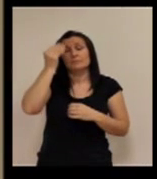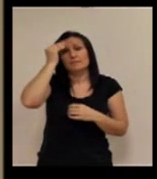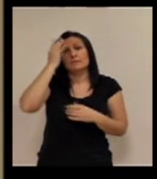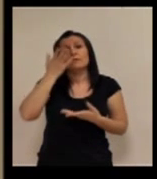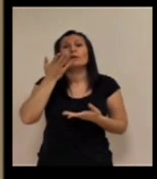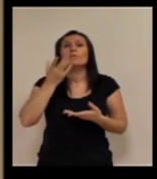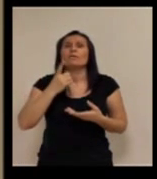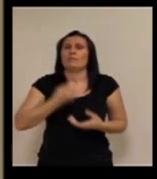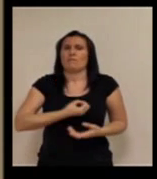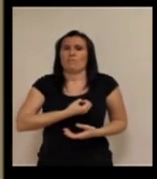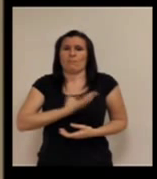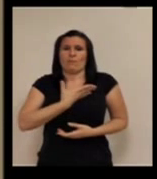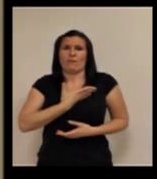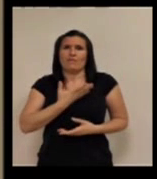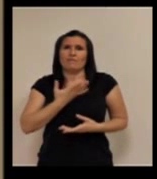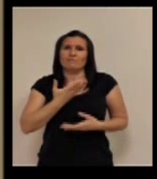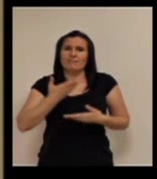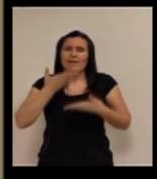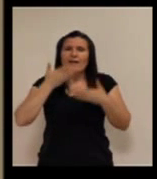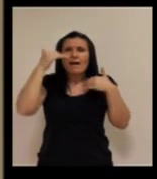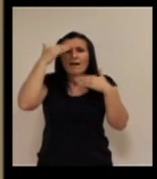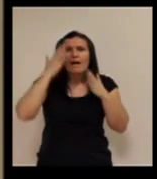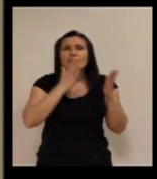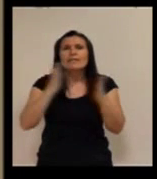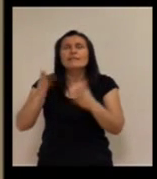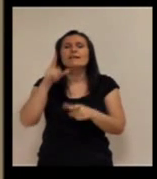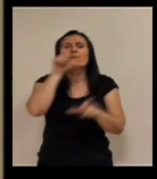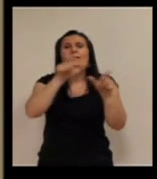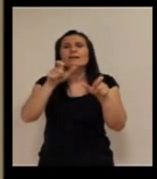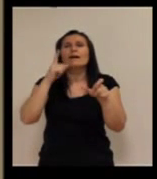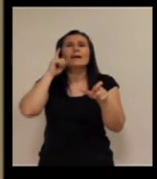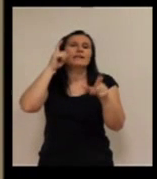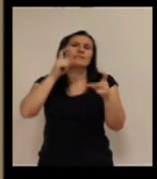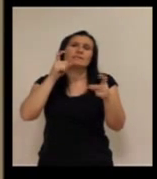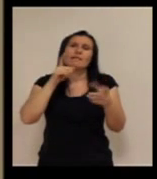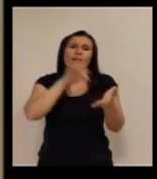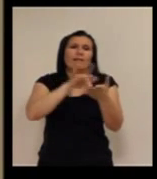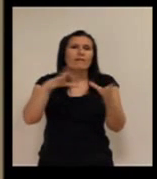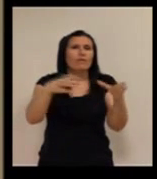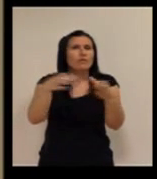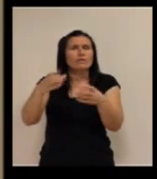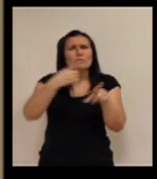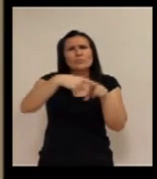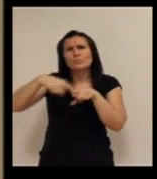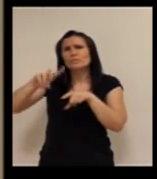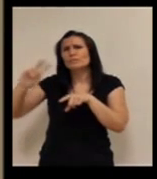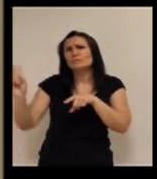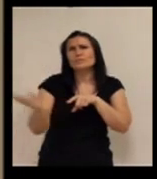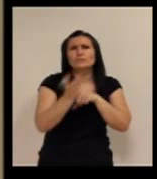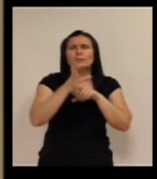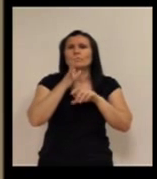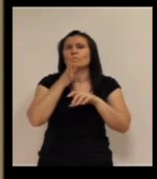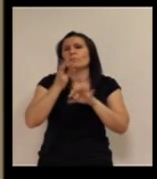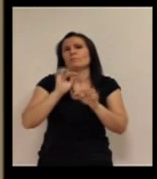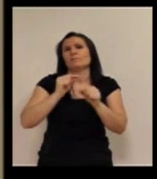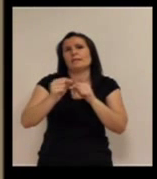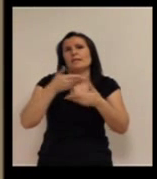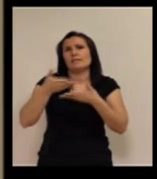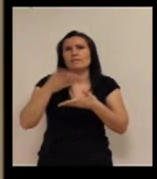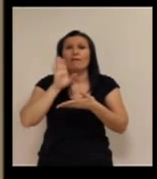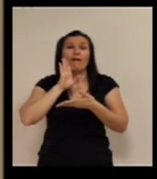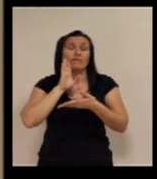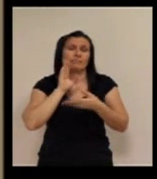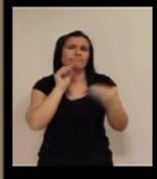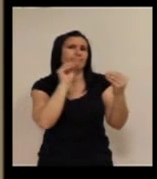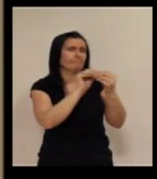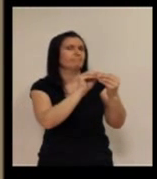vocación de atención a los demás y de tratar de llegar a todos los colectivos, porque la transistencia, comparto contigo, que